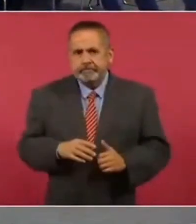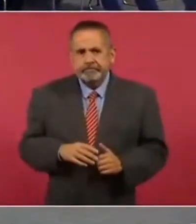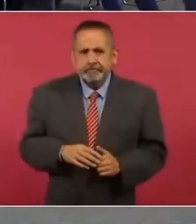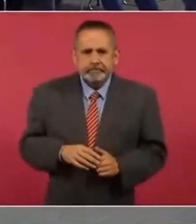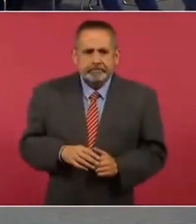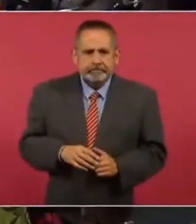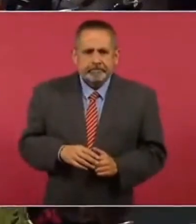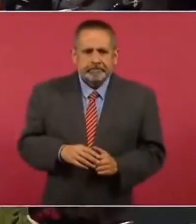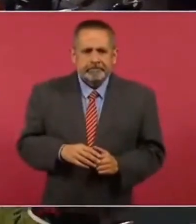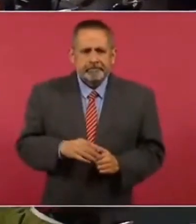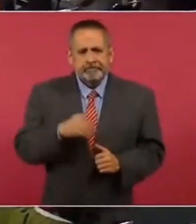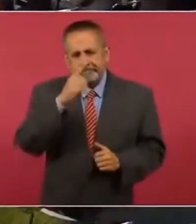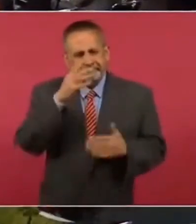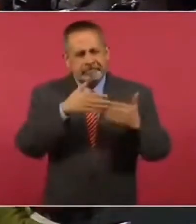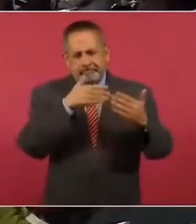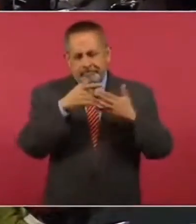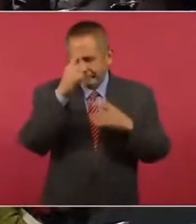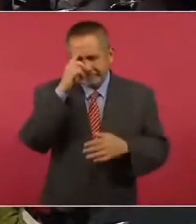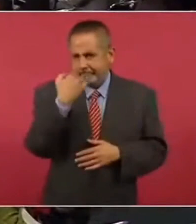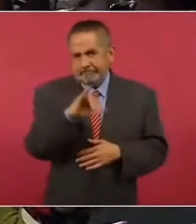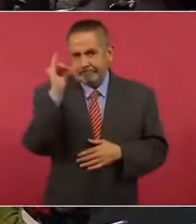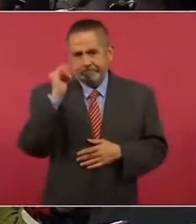moda, ese disparate